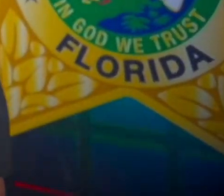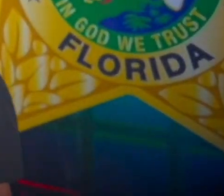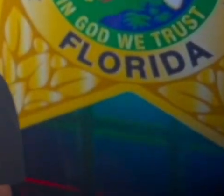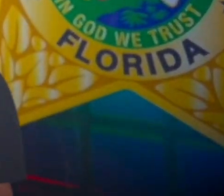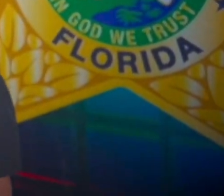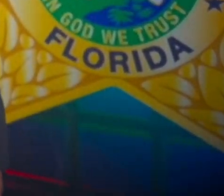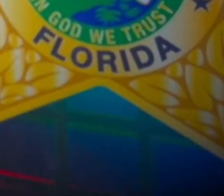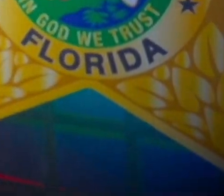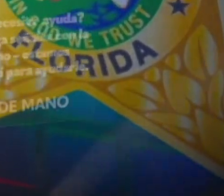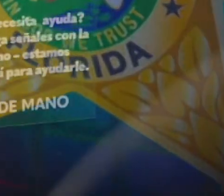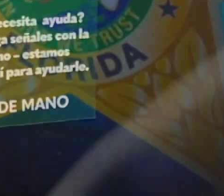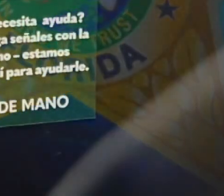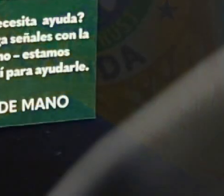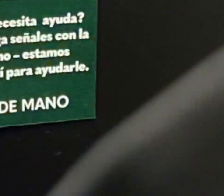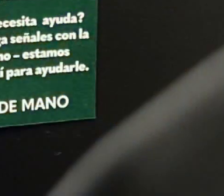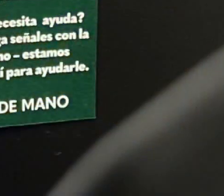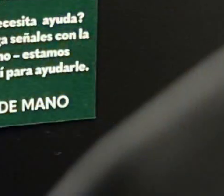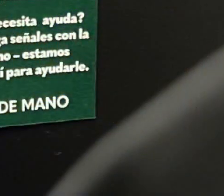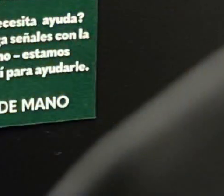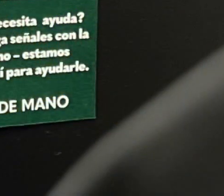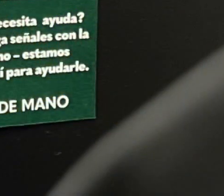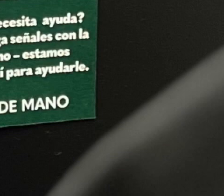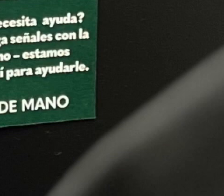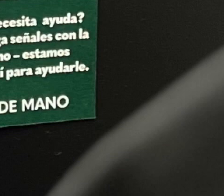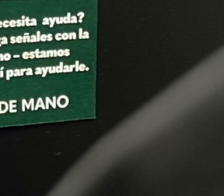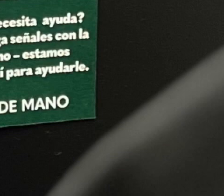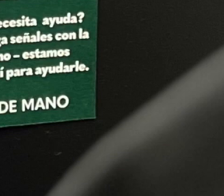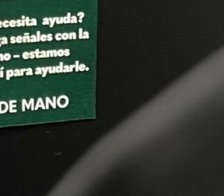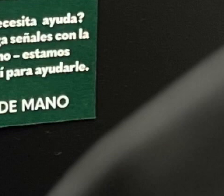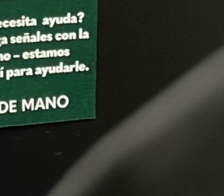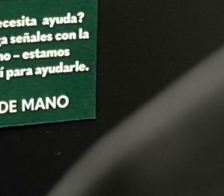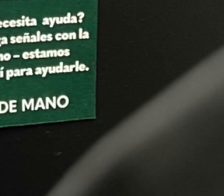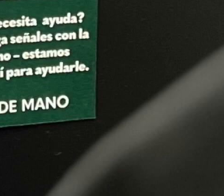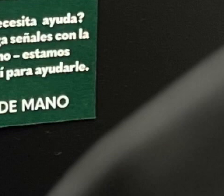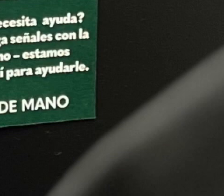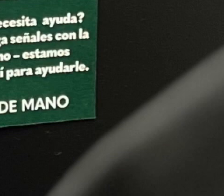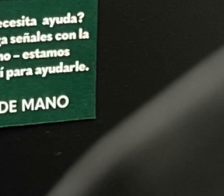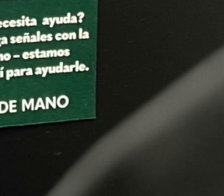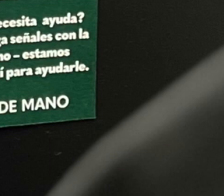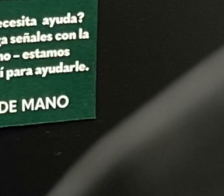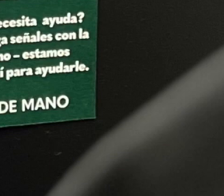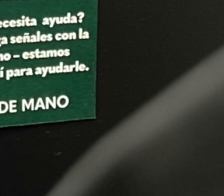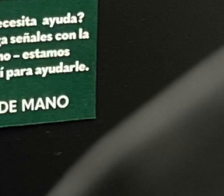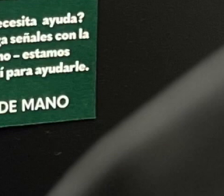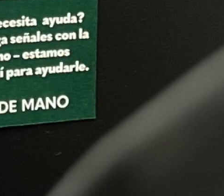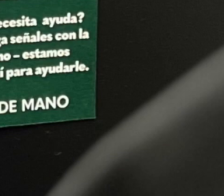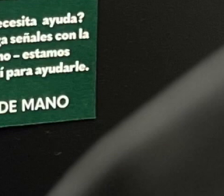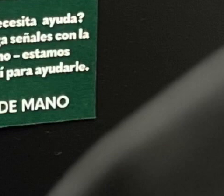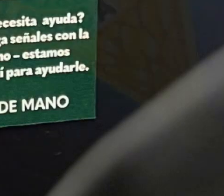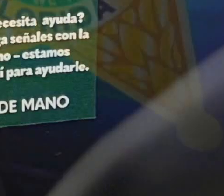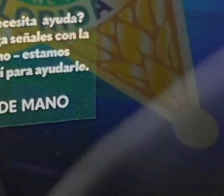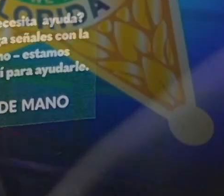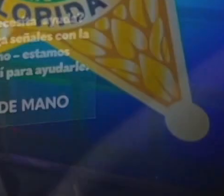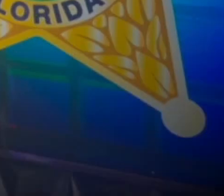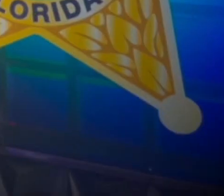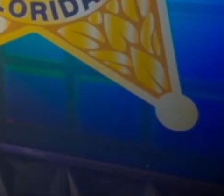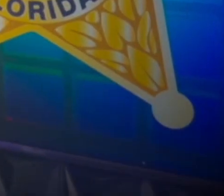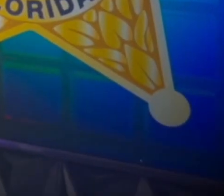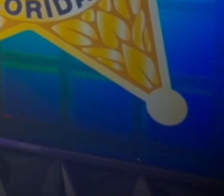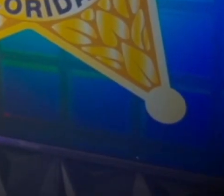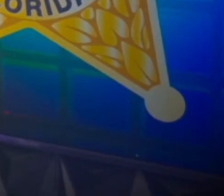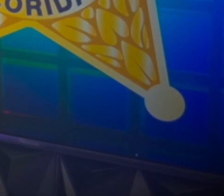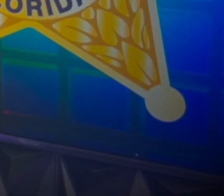apréndanla. Apréndanla ustedes para que puedan reconocer a esas víctimas que traten de pedirnos ayuda en lugares públicos.